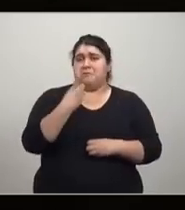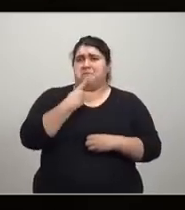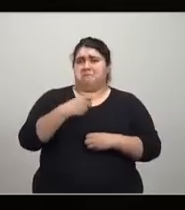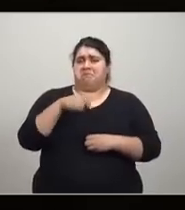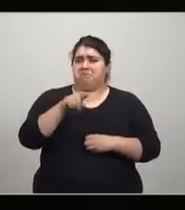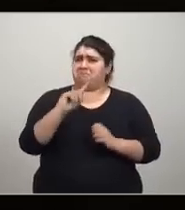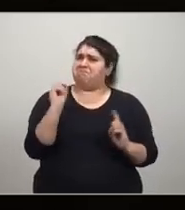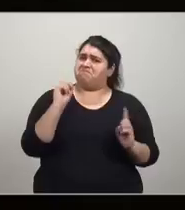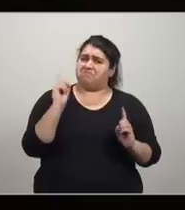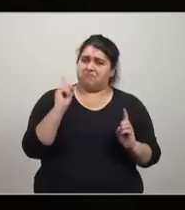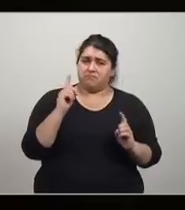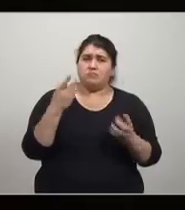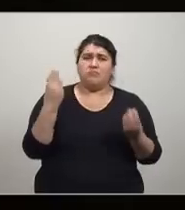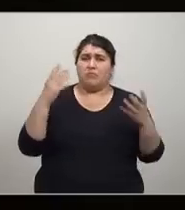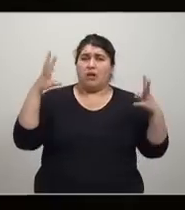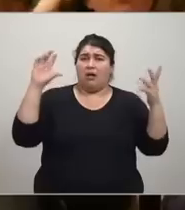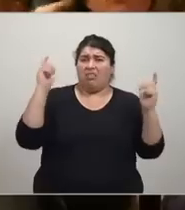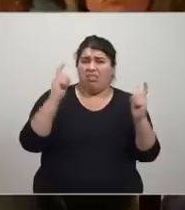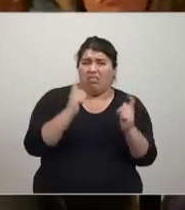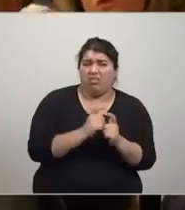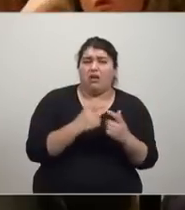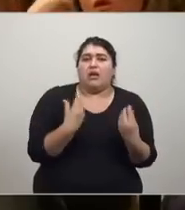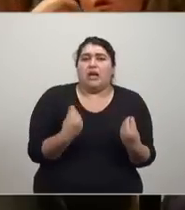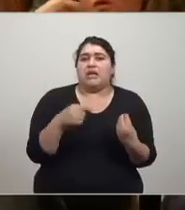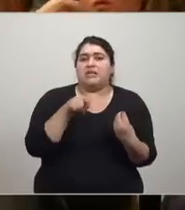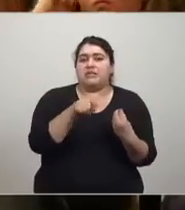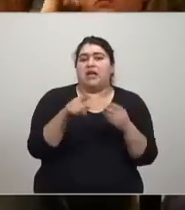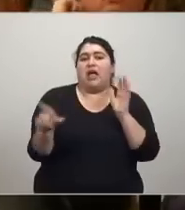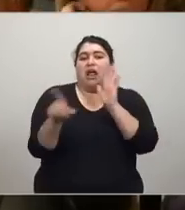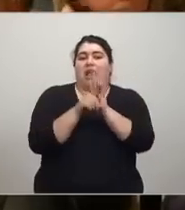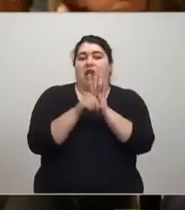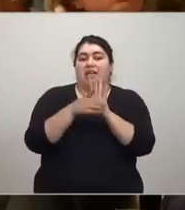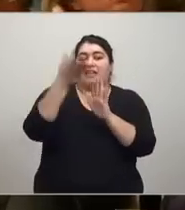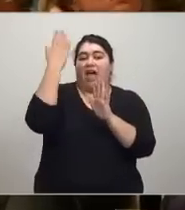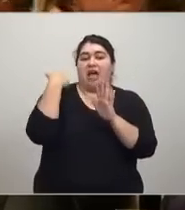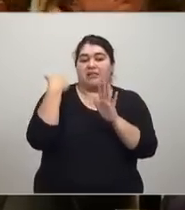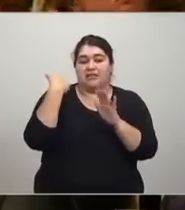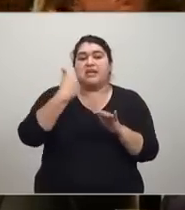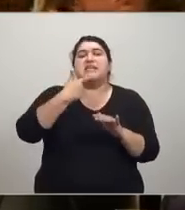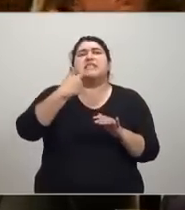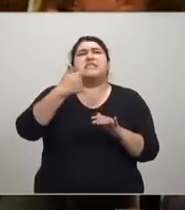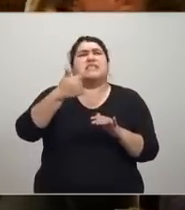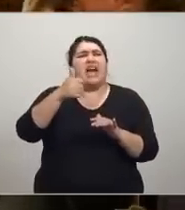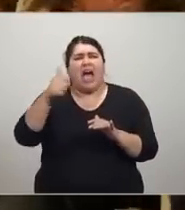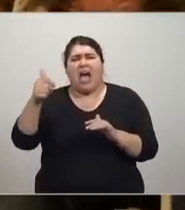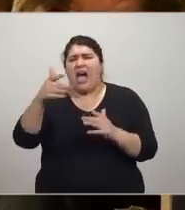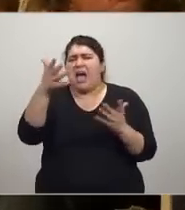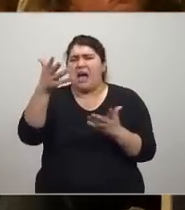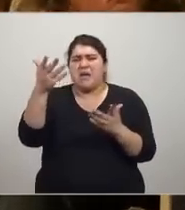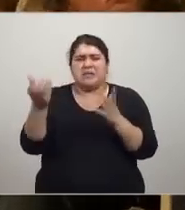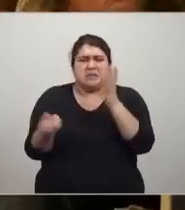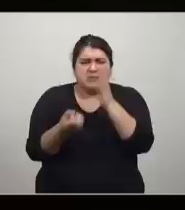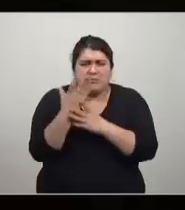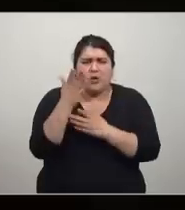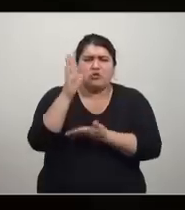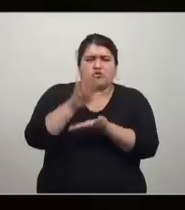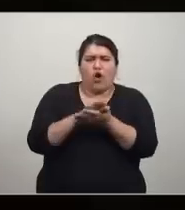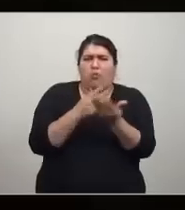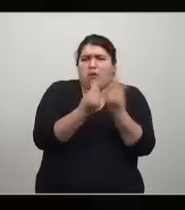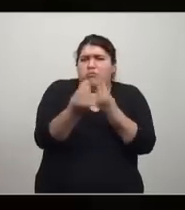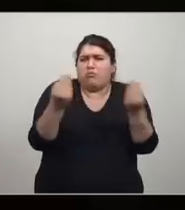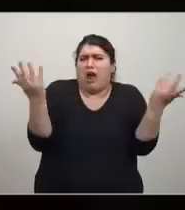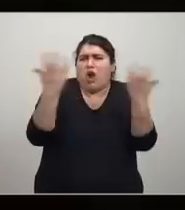no era cierto, porque se hizo más pequeña que existía una ley de SAI, que había equilibrio automático de pleno empleo,